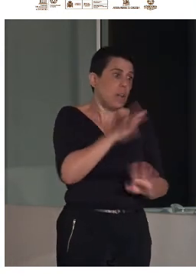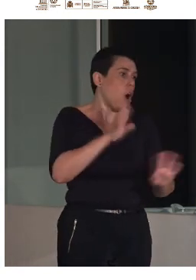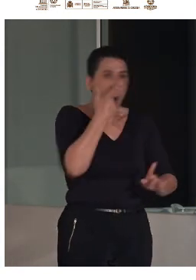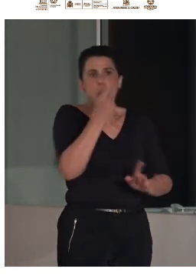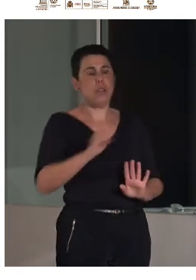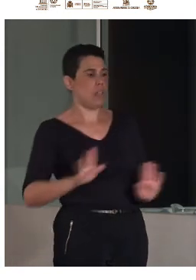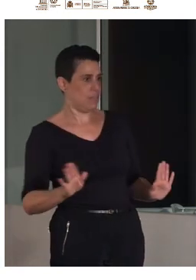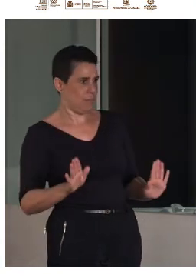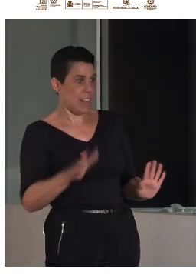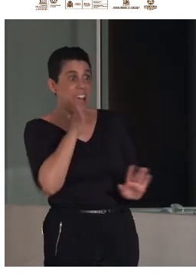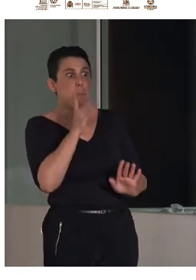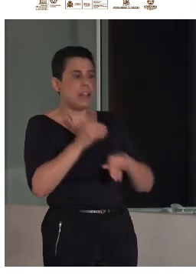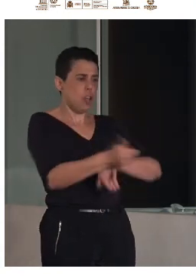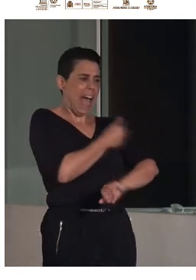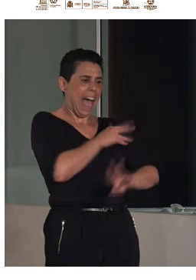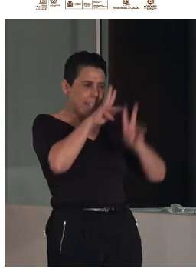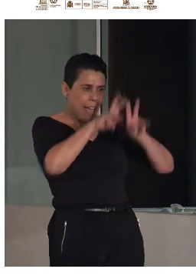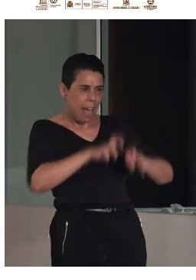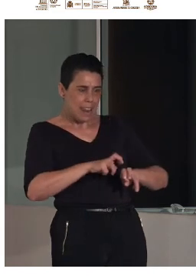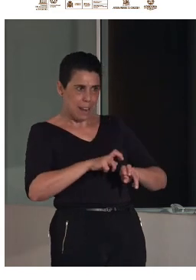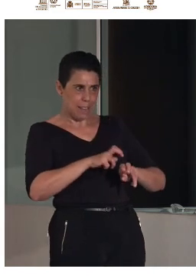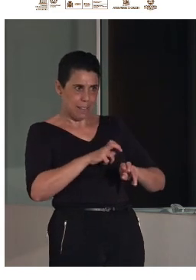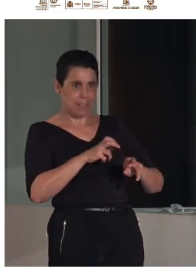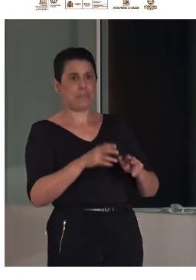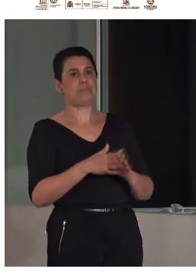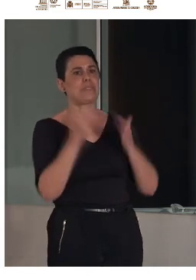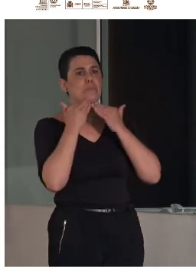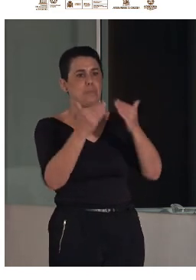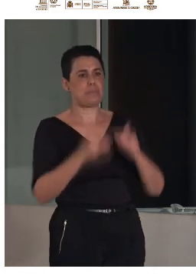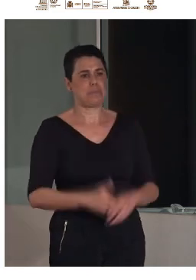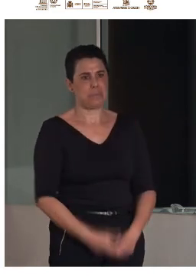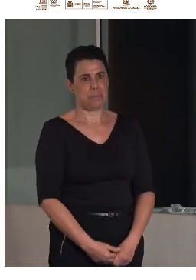importante el análisis previo con los usuarios vale, gracias Oscar